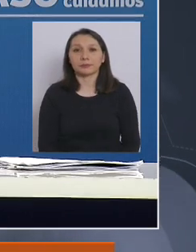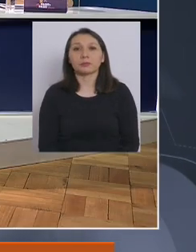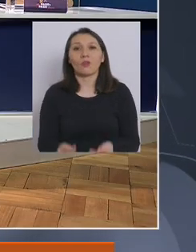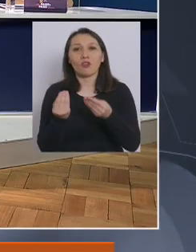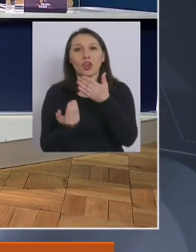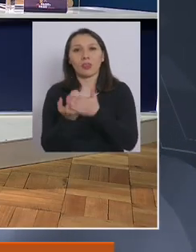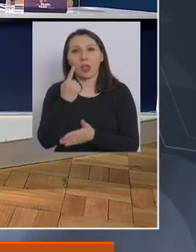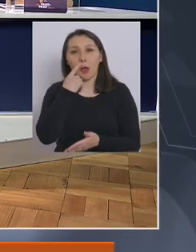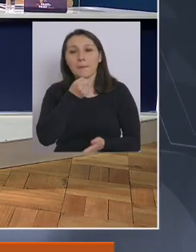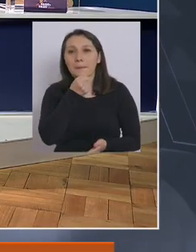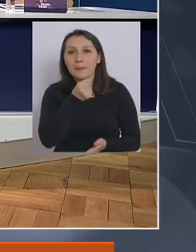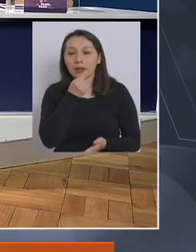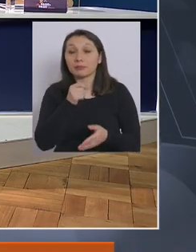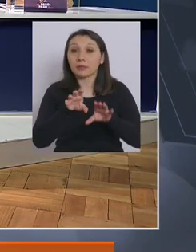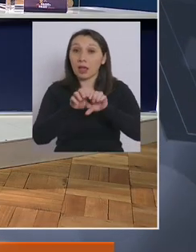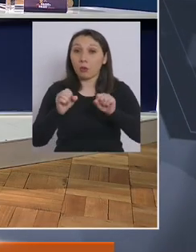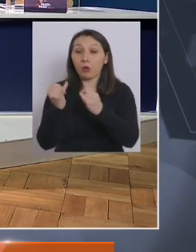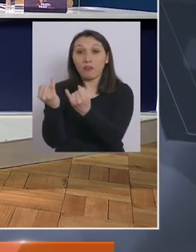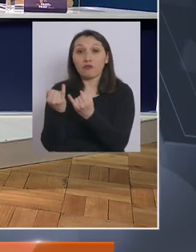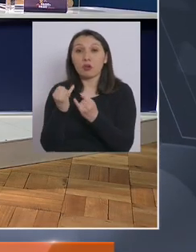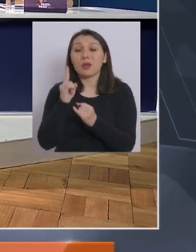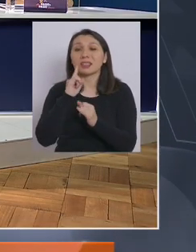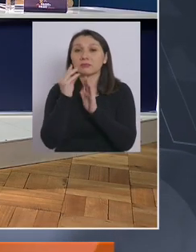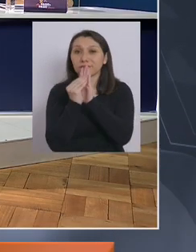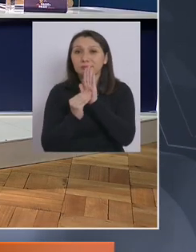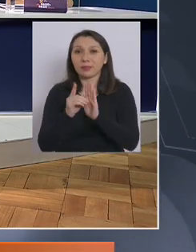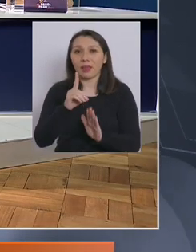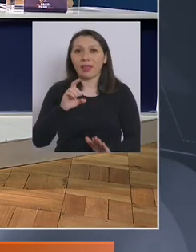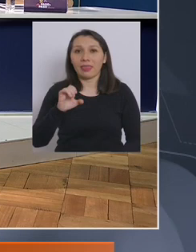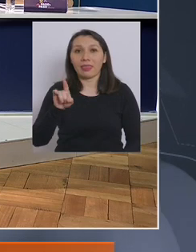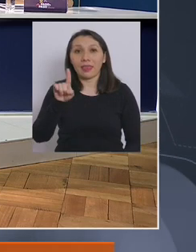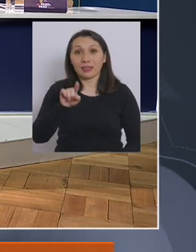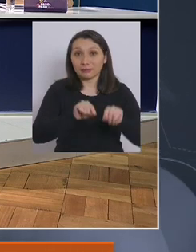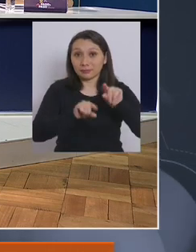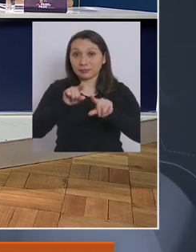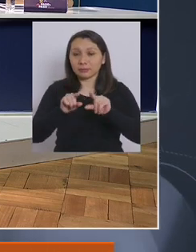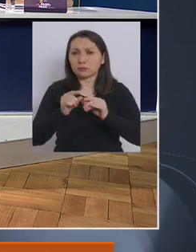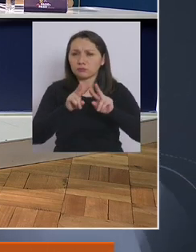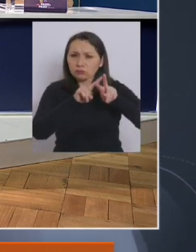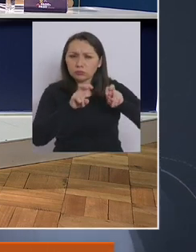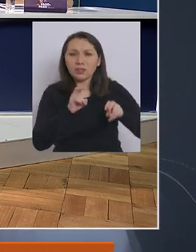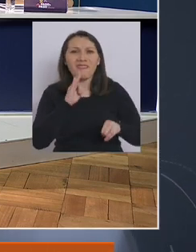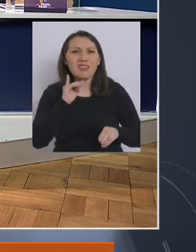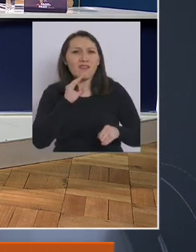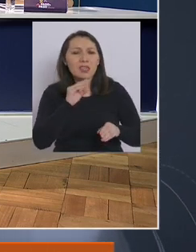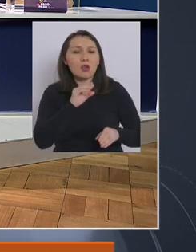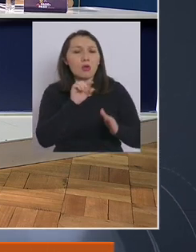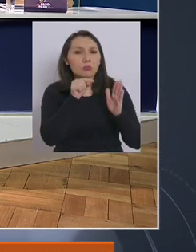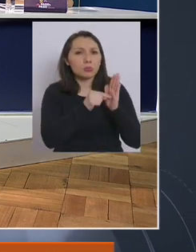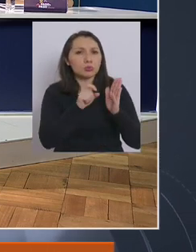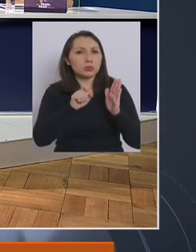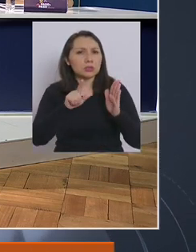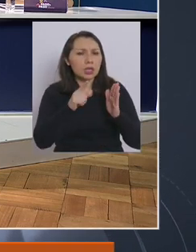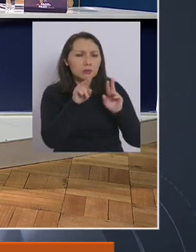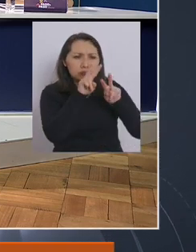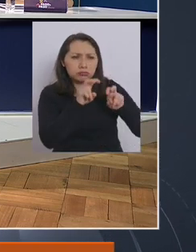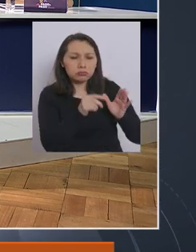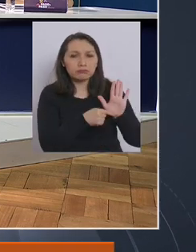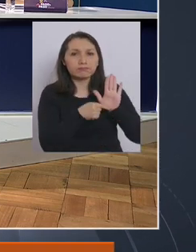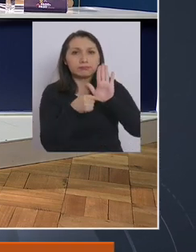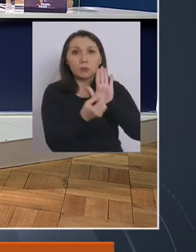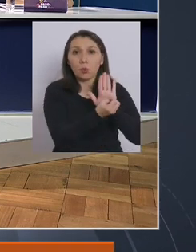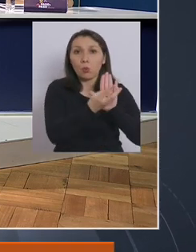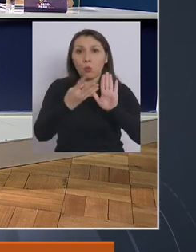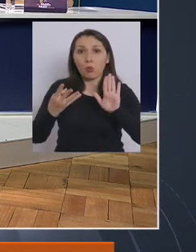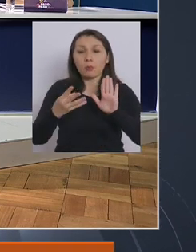Muy buenos días. De acuerdo a los datos que maneja el DACE, analizados por nuestro medio bioviochile.cl, se habría demostrado con estas